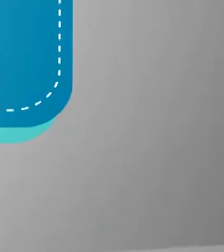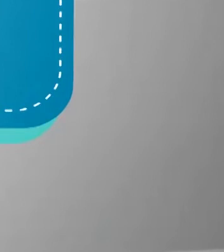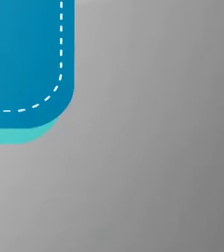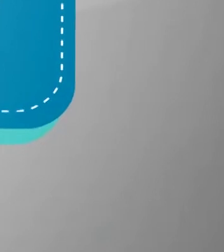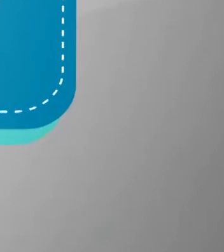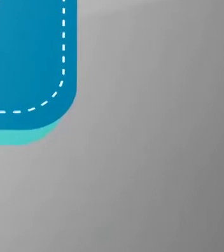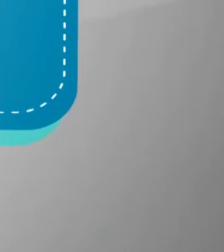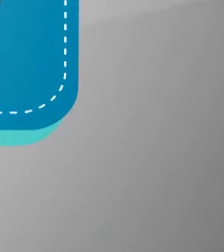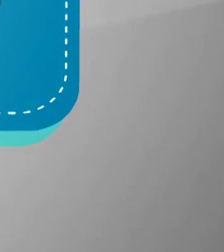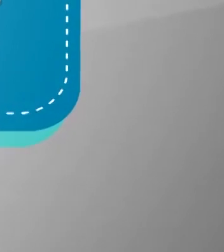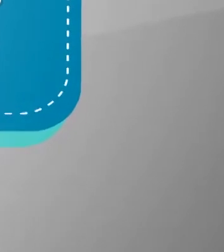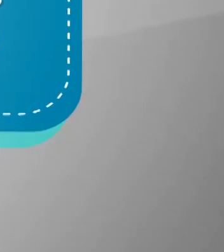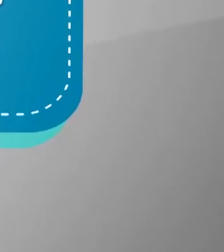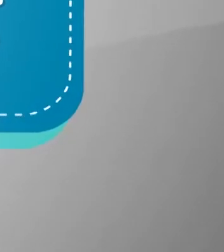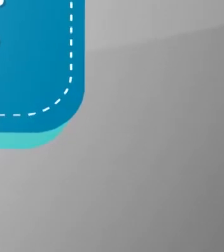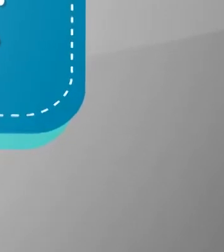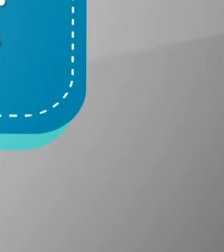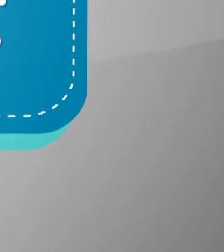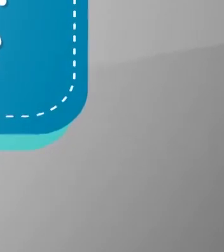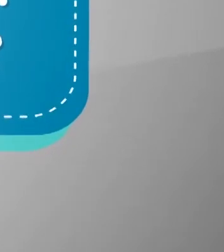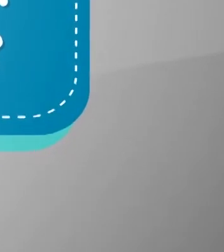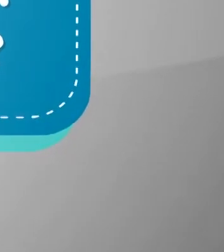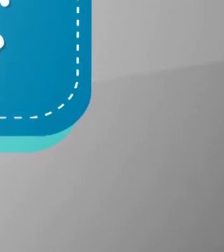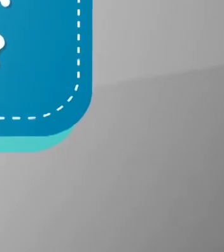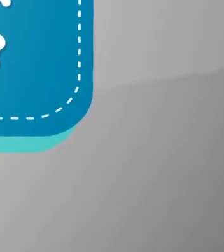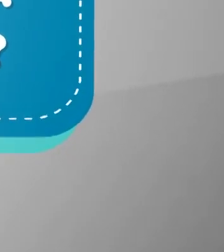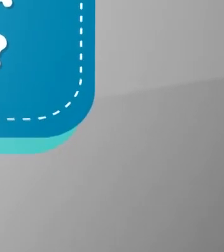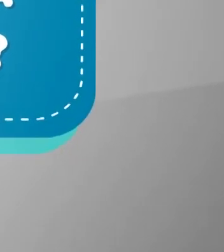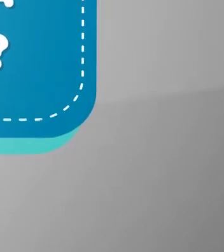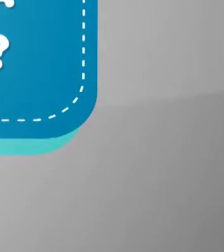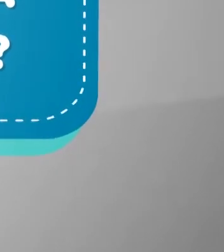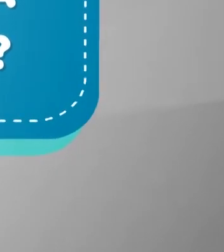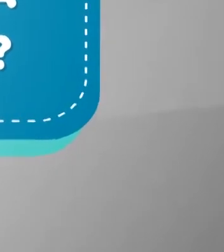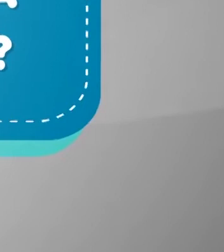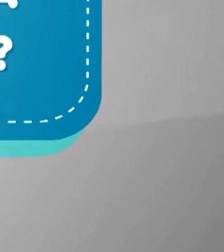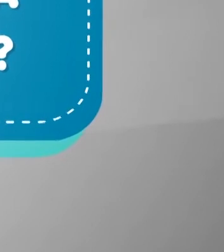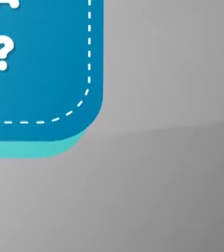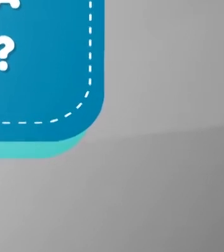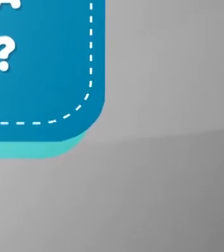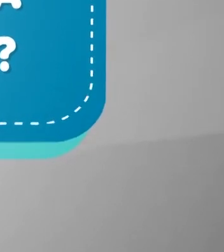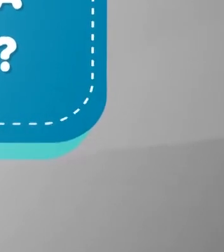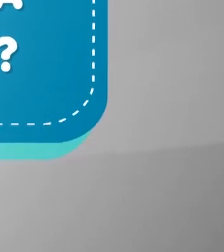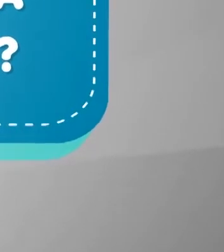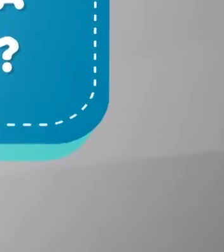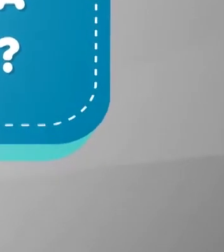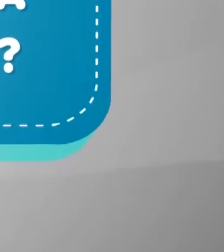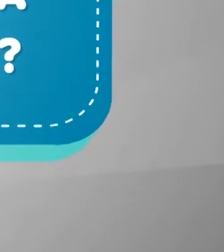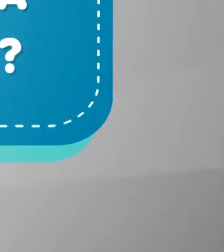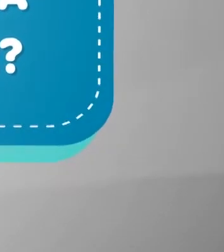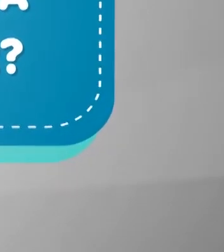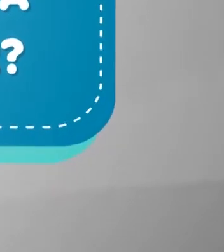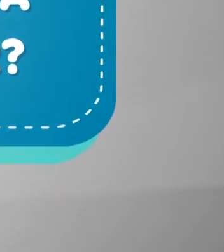Soy Luis de Comas. Hace unos días pedí información a una entidad pública. Sin embargo, considero que ésta fue denegada